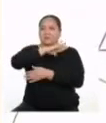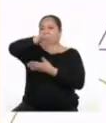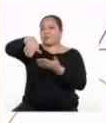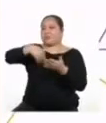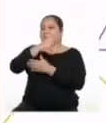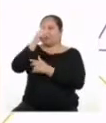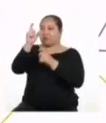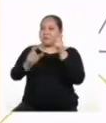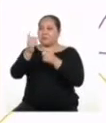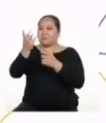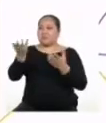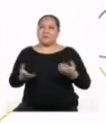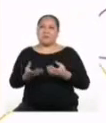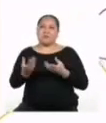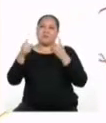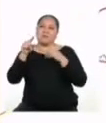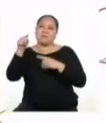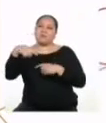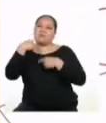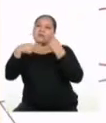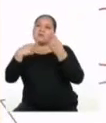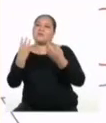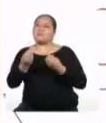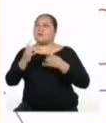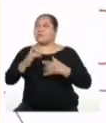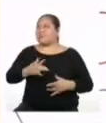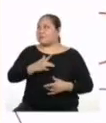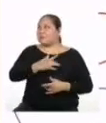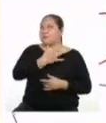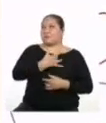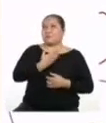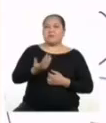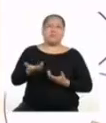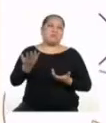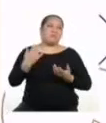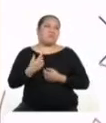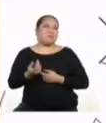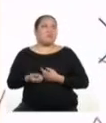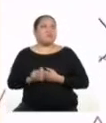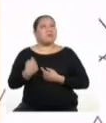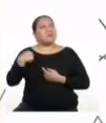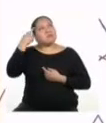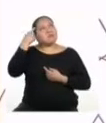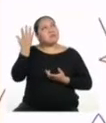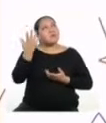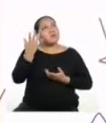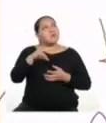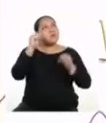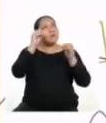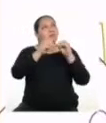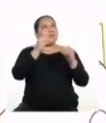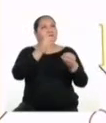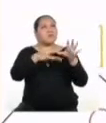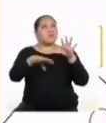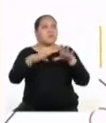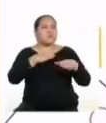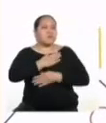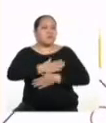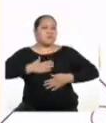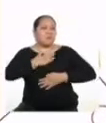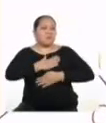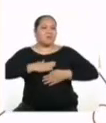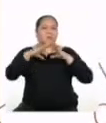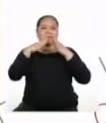a todas y todos cuando cuentan cómo se sienten. A mí se me ocurre que podríamos poner realizar actividades de diversión